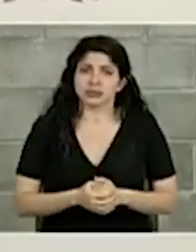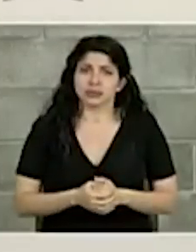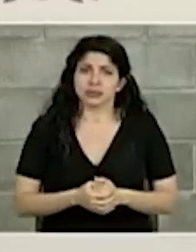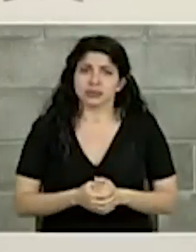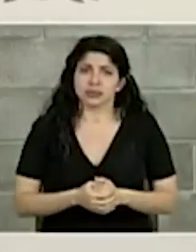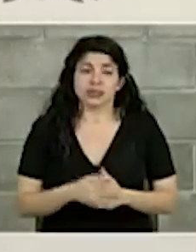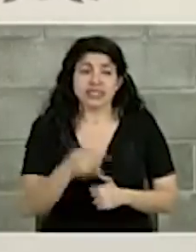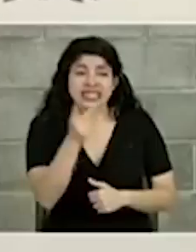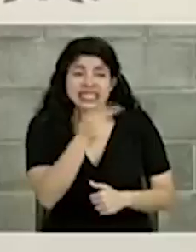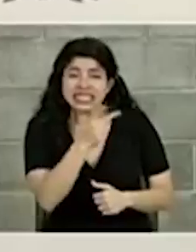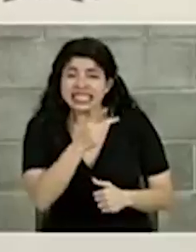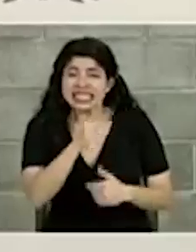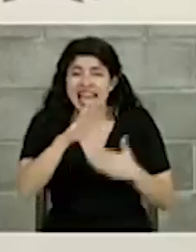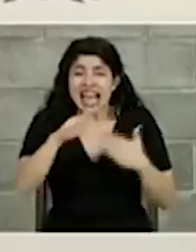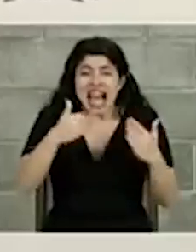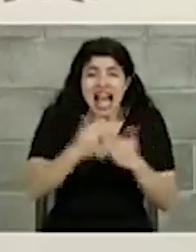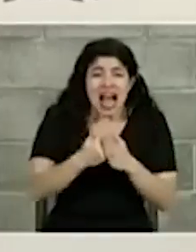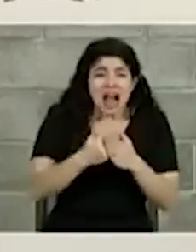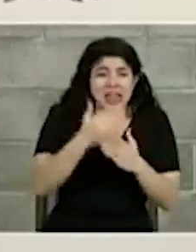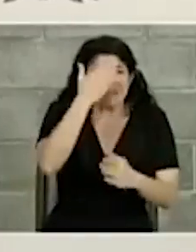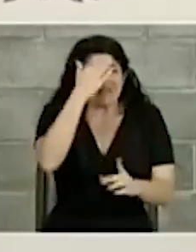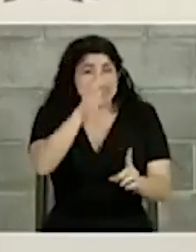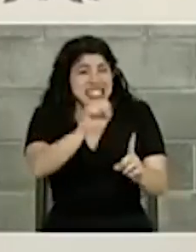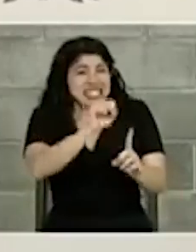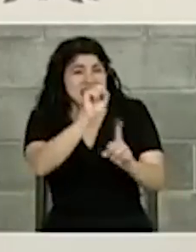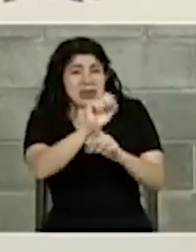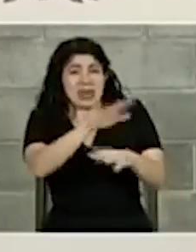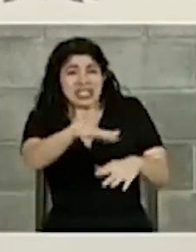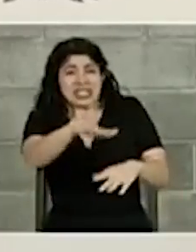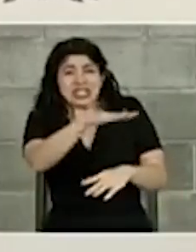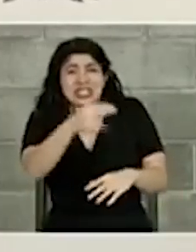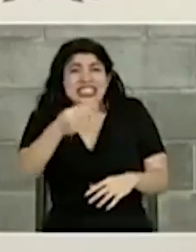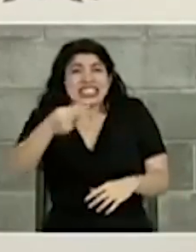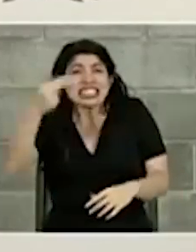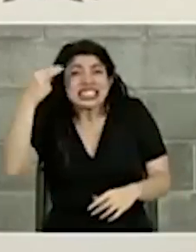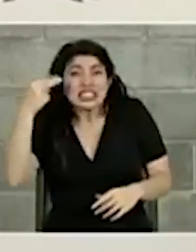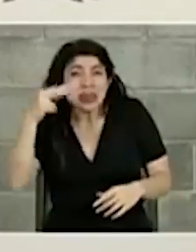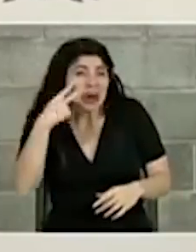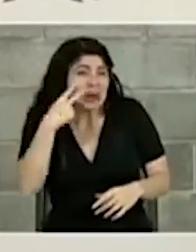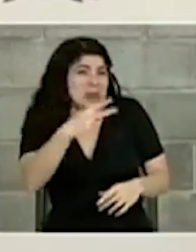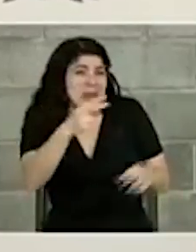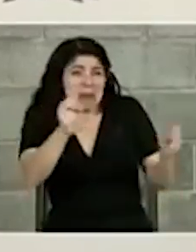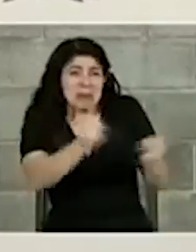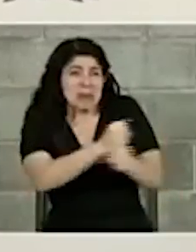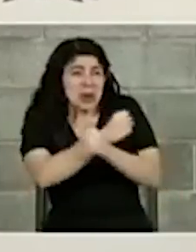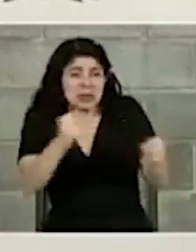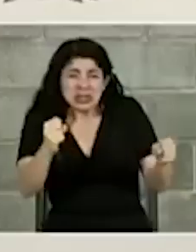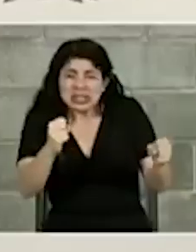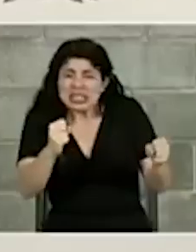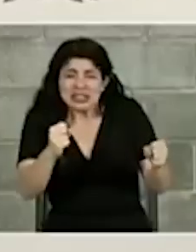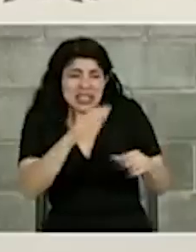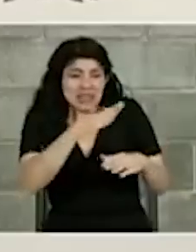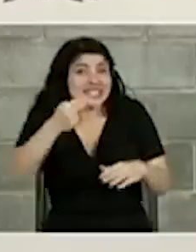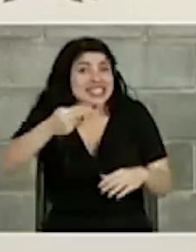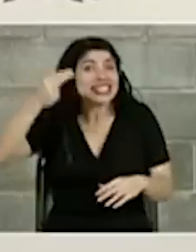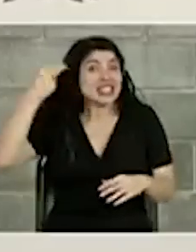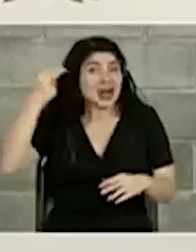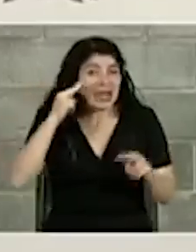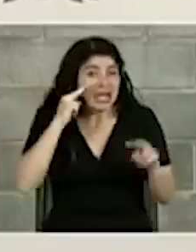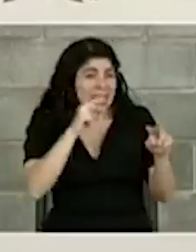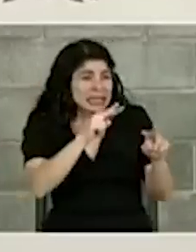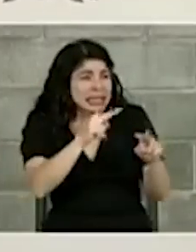que contra todo pronóstico de la historia todo pronóstico de la historia